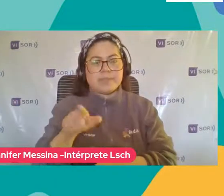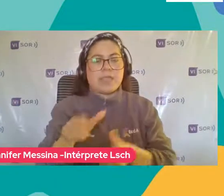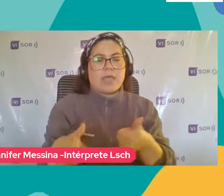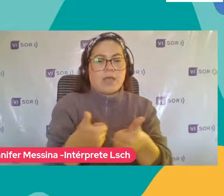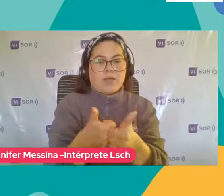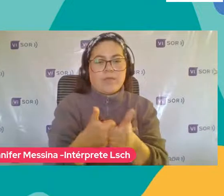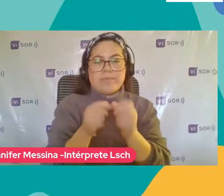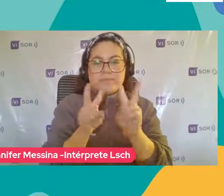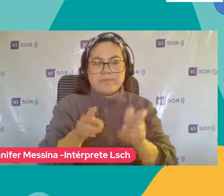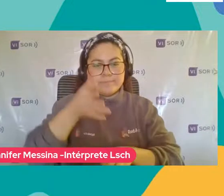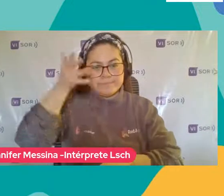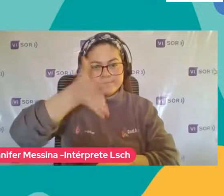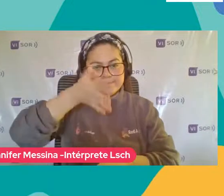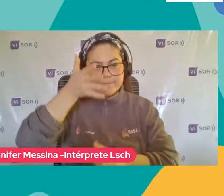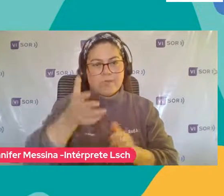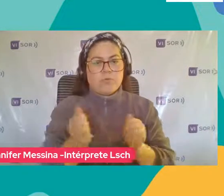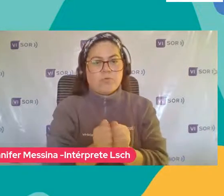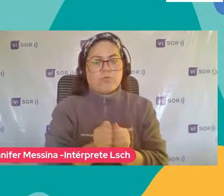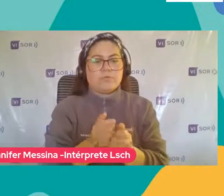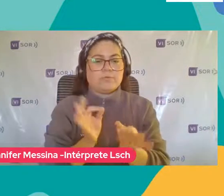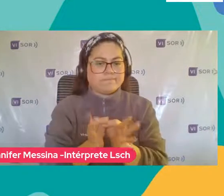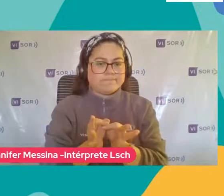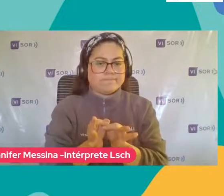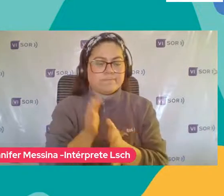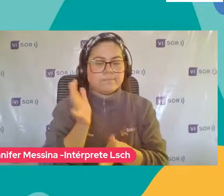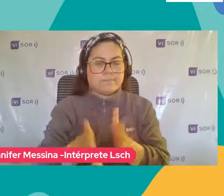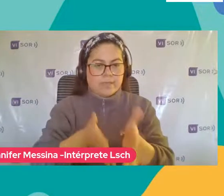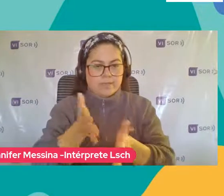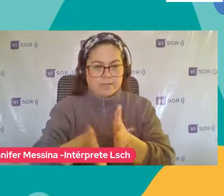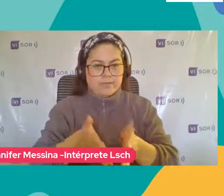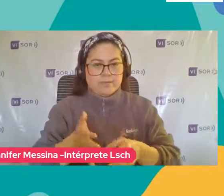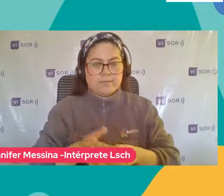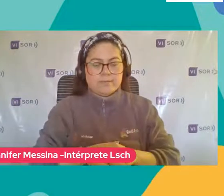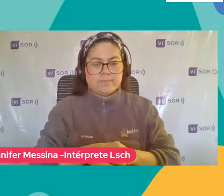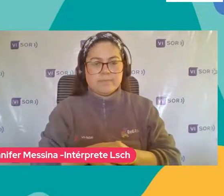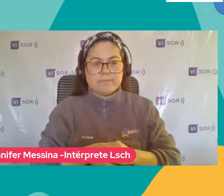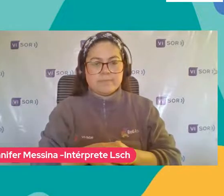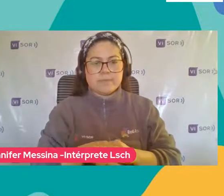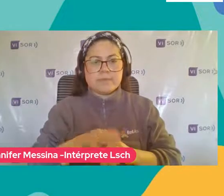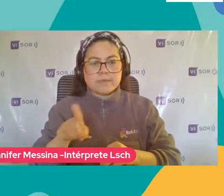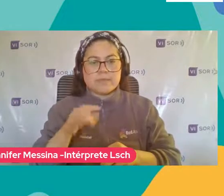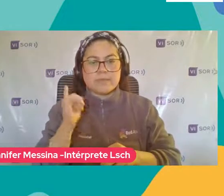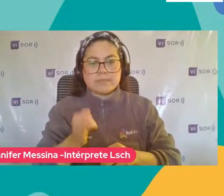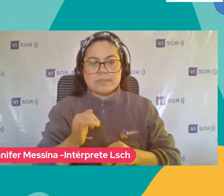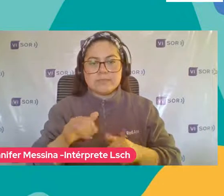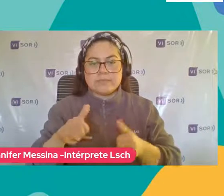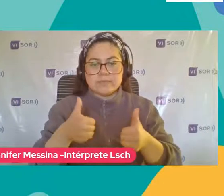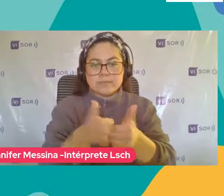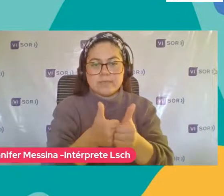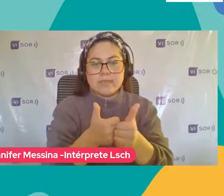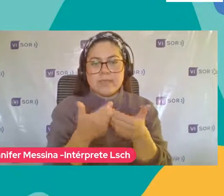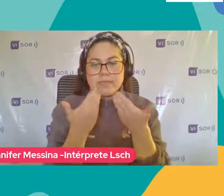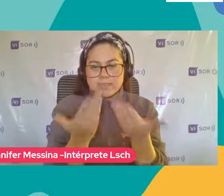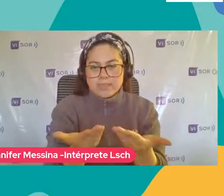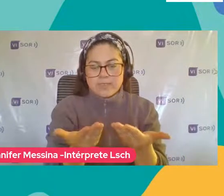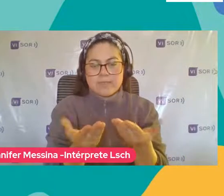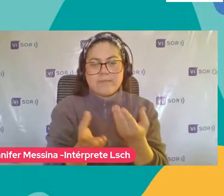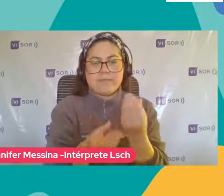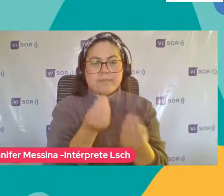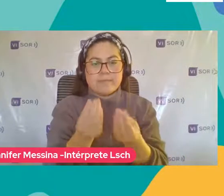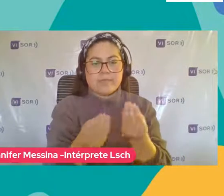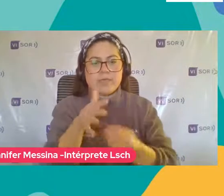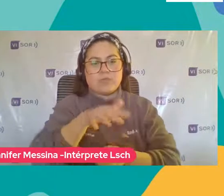transmisión Junto a la interpretación En lengua de seña Que ella ha estado También entregándonos Para toda